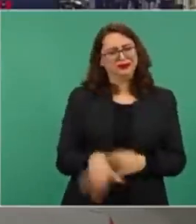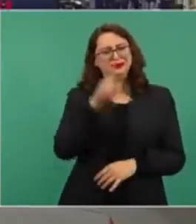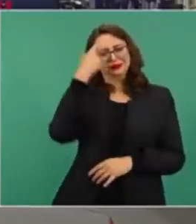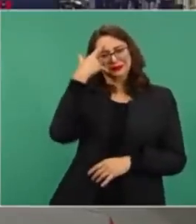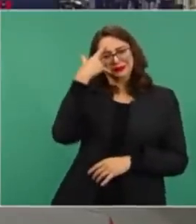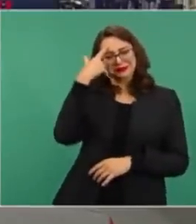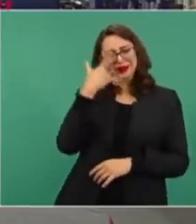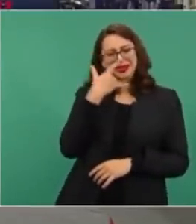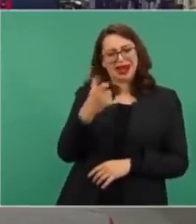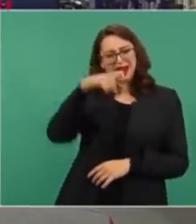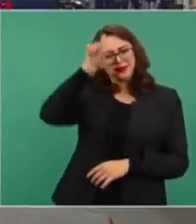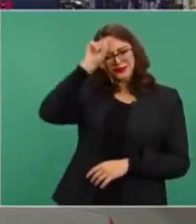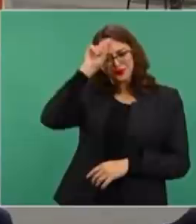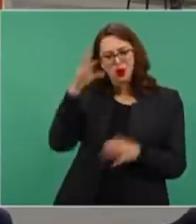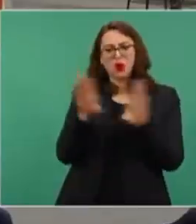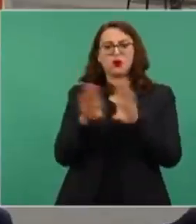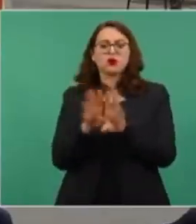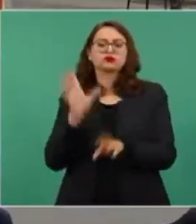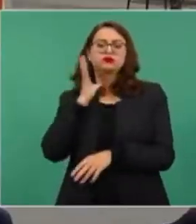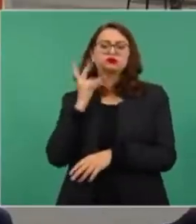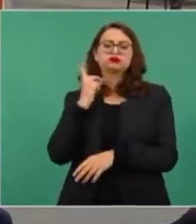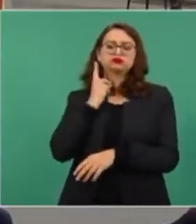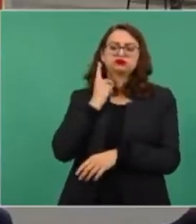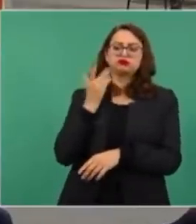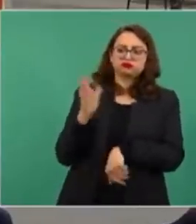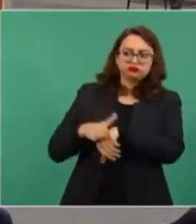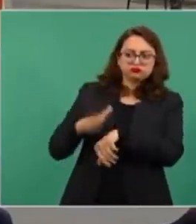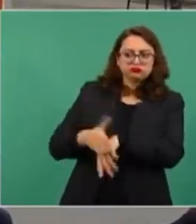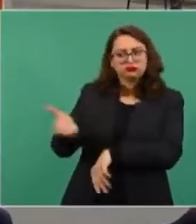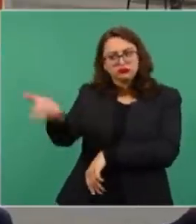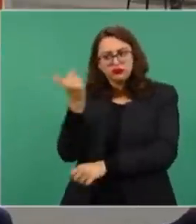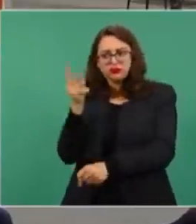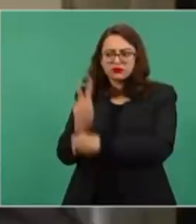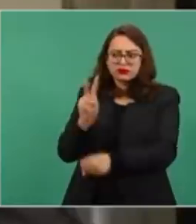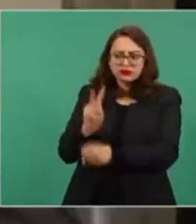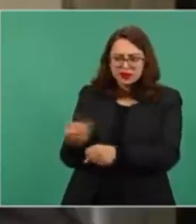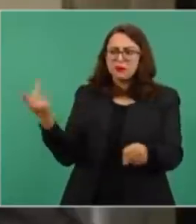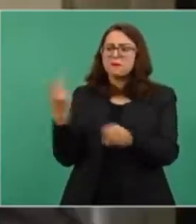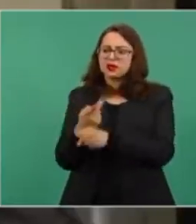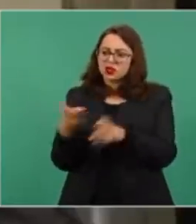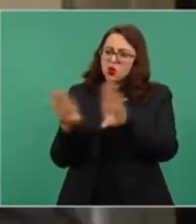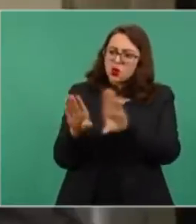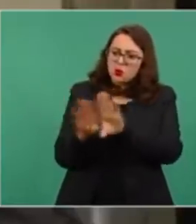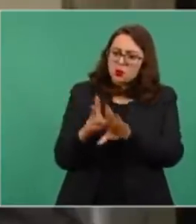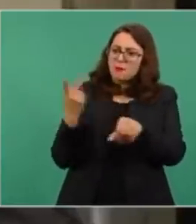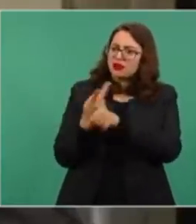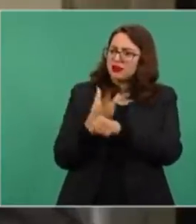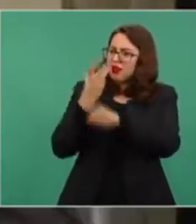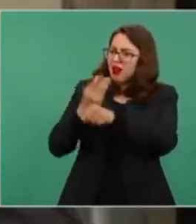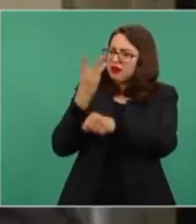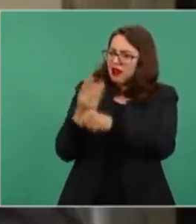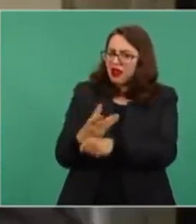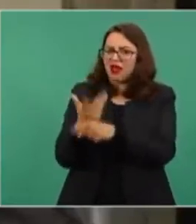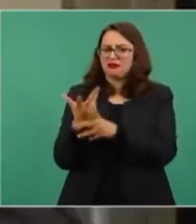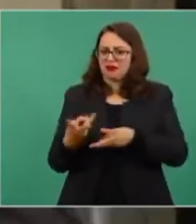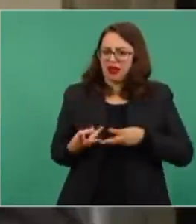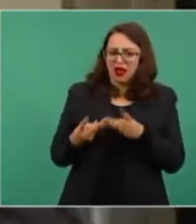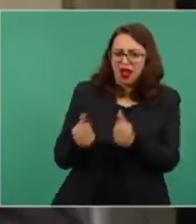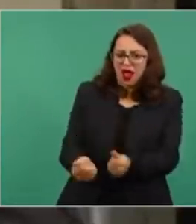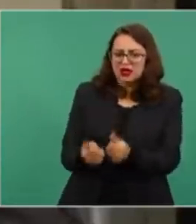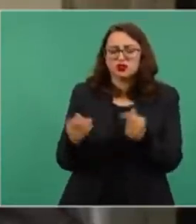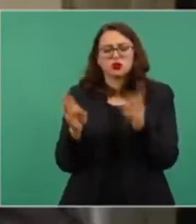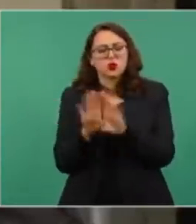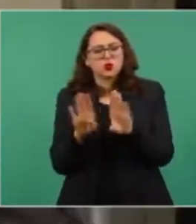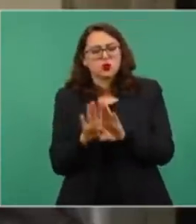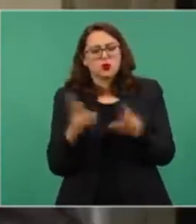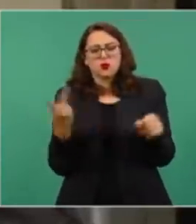pues la Comisión de Vigilancia de la Cámara de Diputados no ha citado al auditor para preguntarle por qué realizó una remodelación innecesaria y se gastó ese dinero